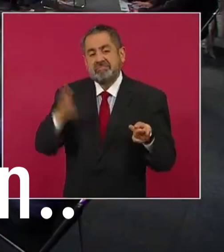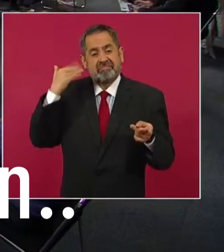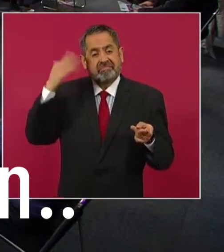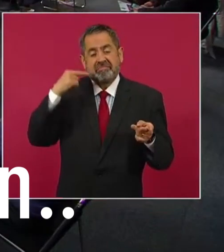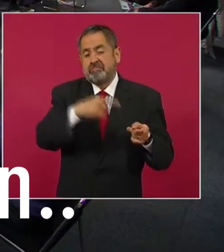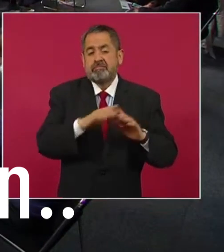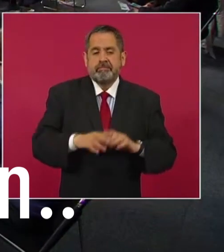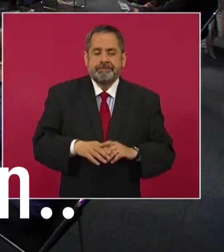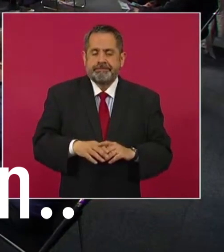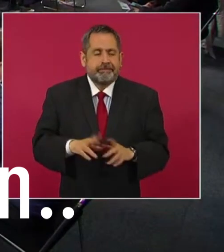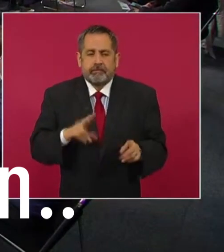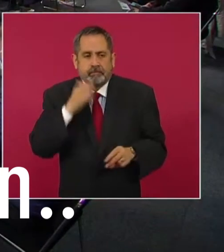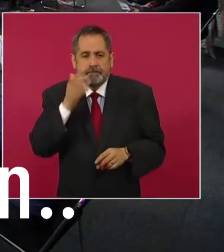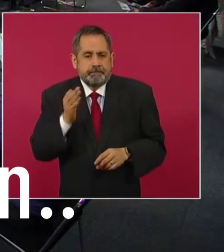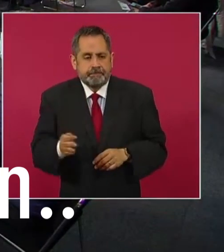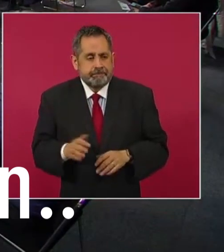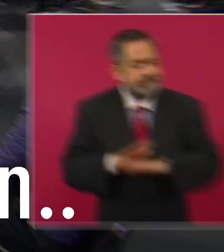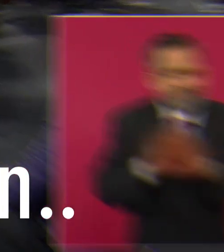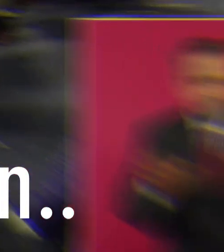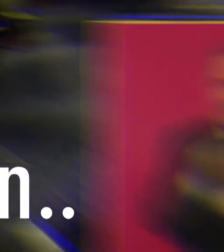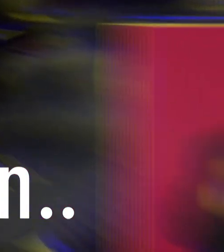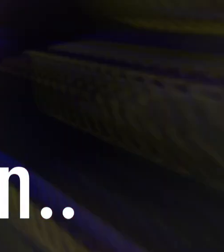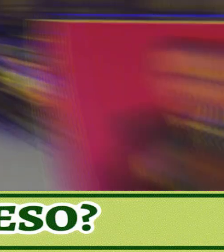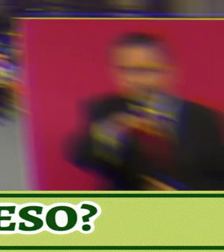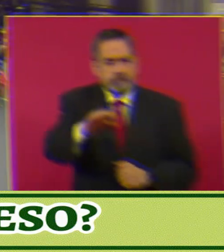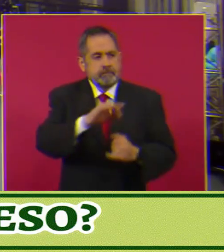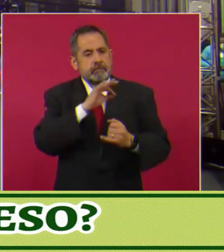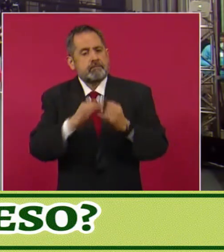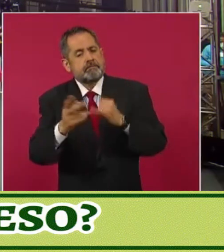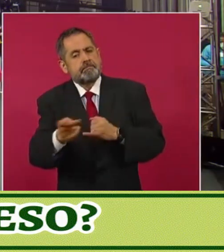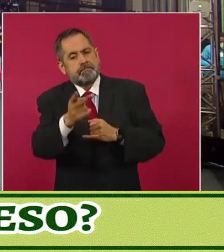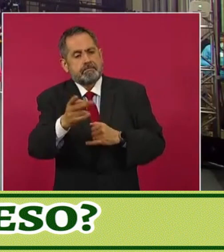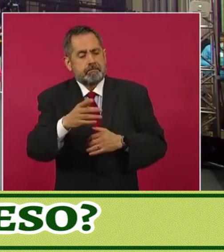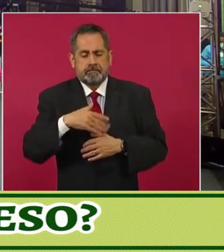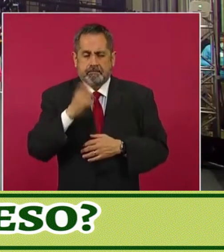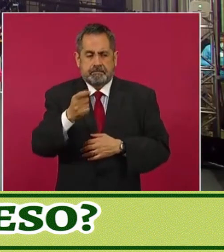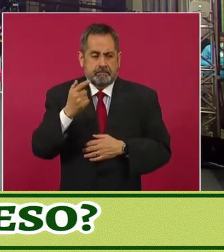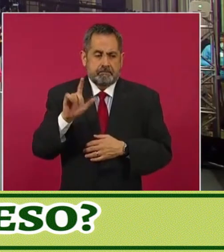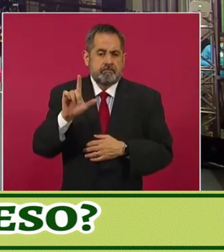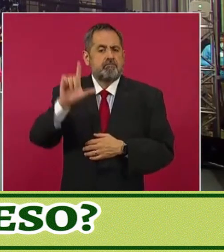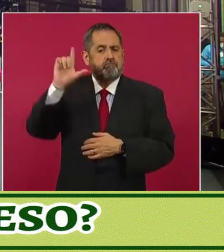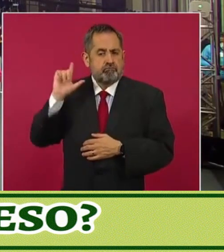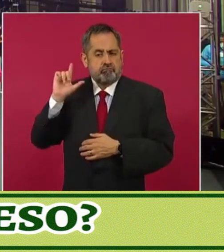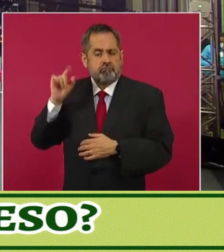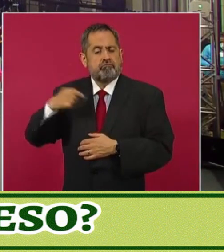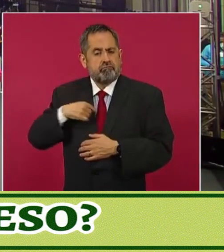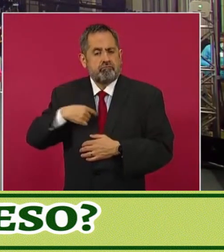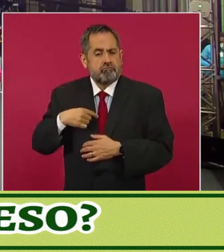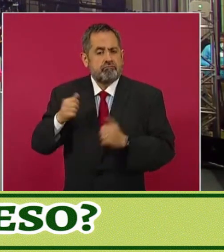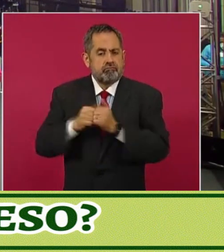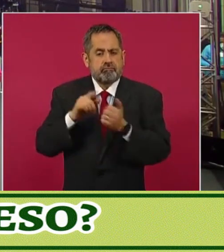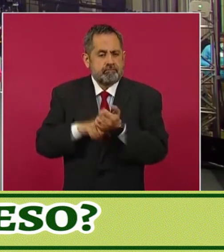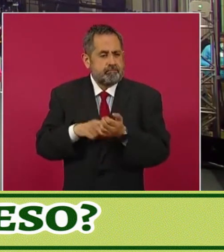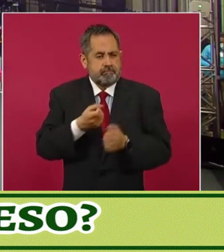De que ya es otro pueblo. Presidente, este tema estuve el lunes con aproximadamente